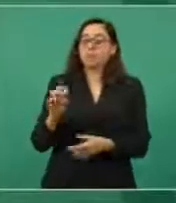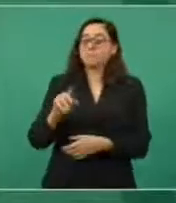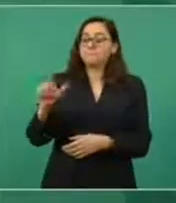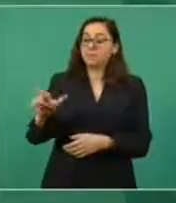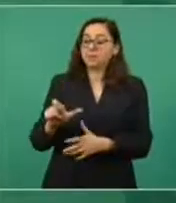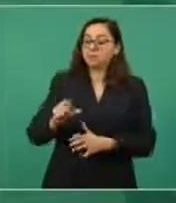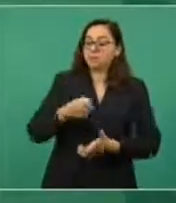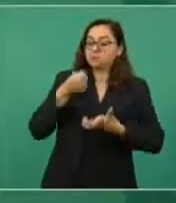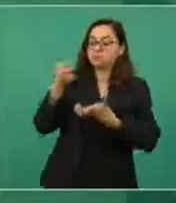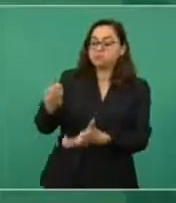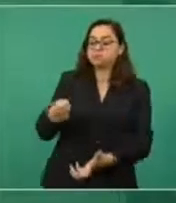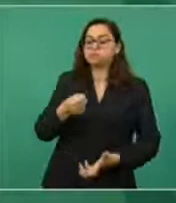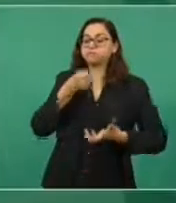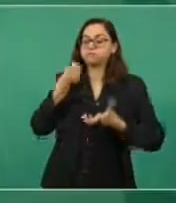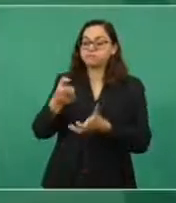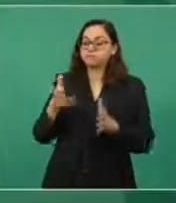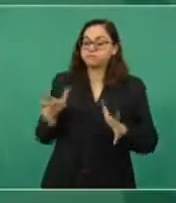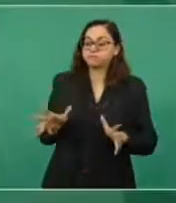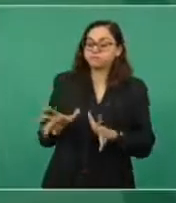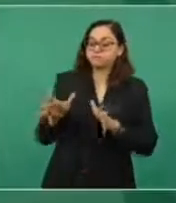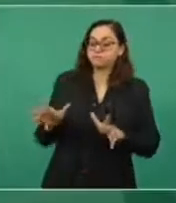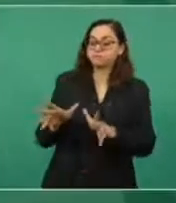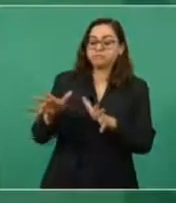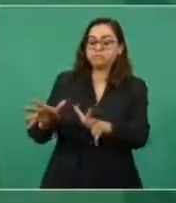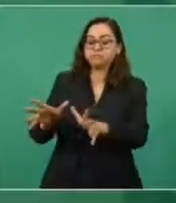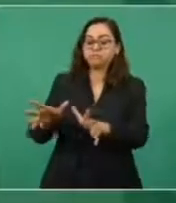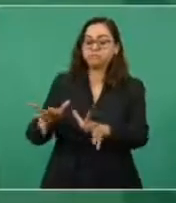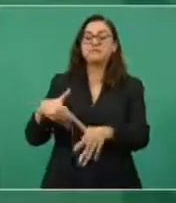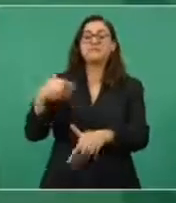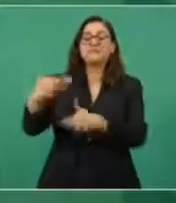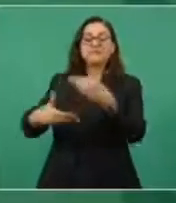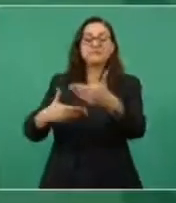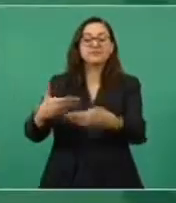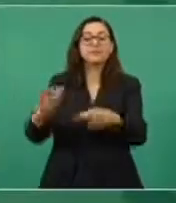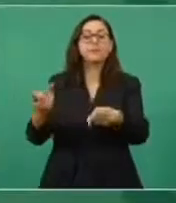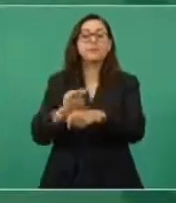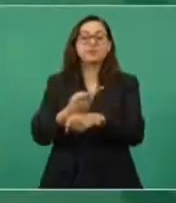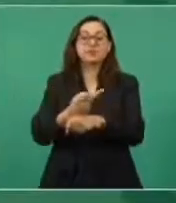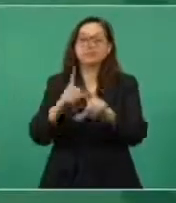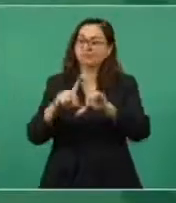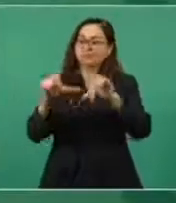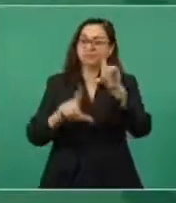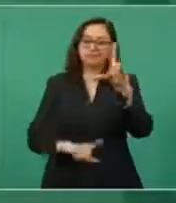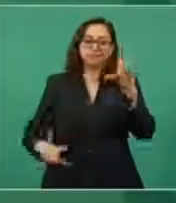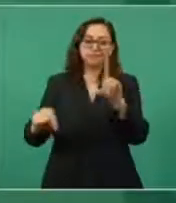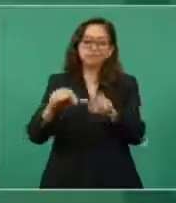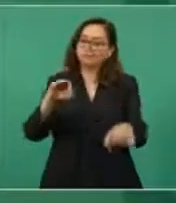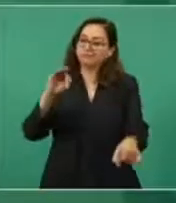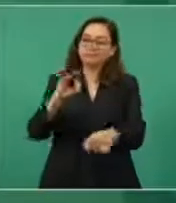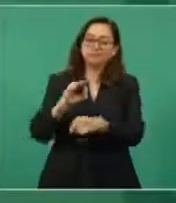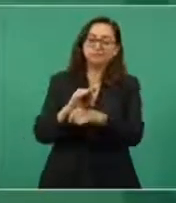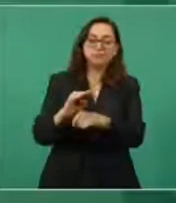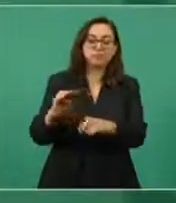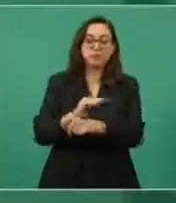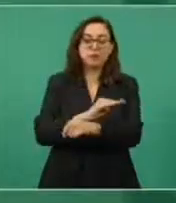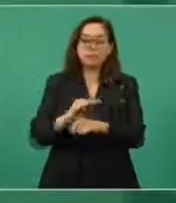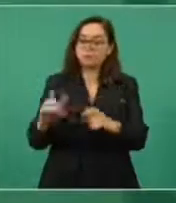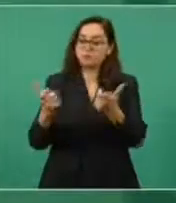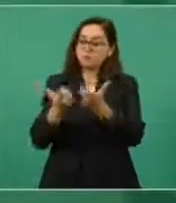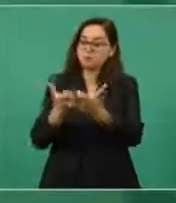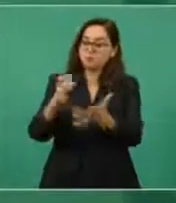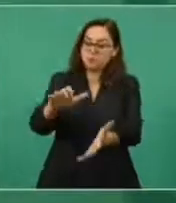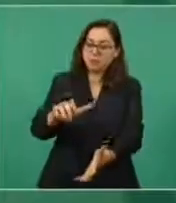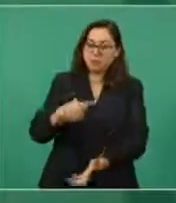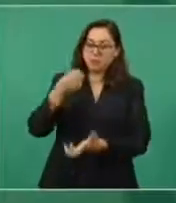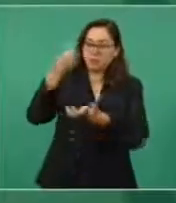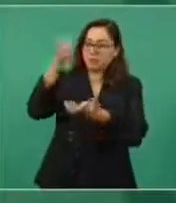en Pemex es fortalecer la hacienda pública, no hay